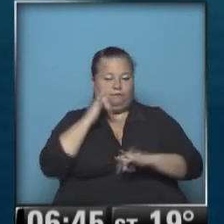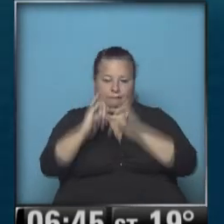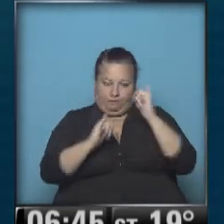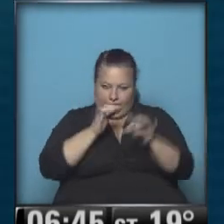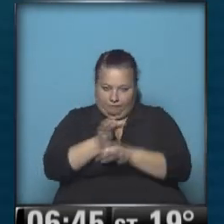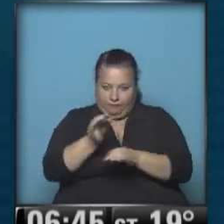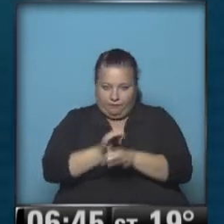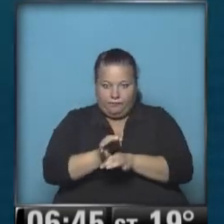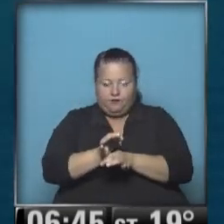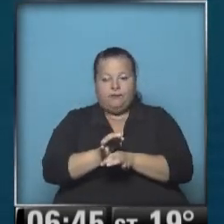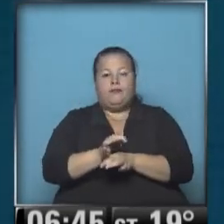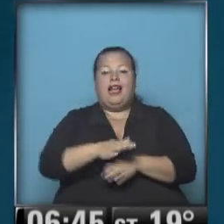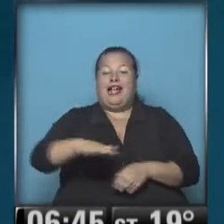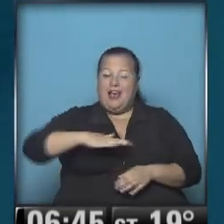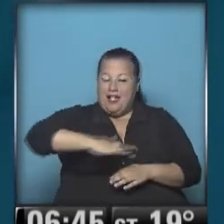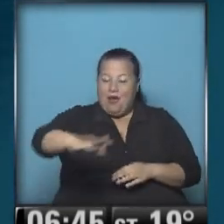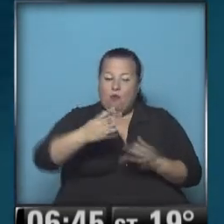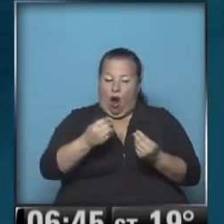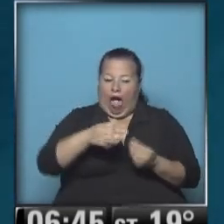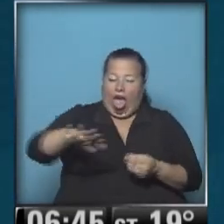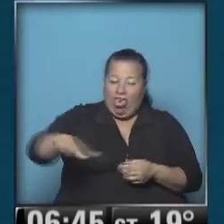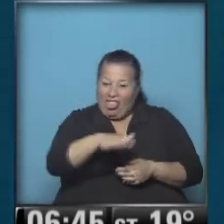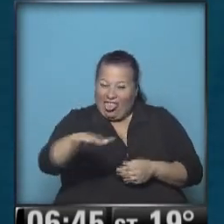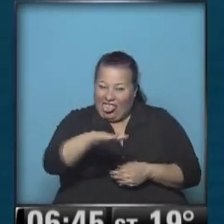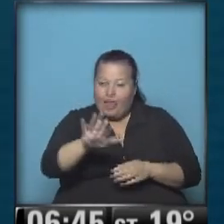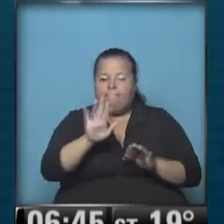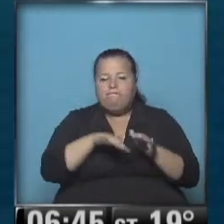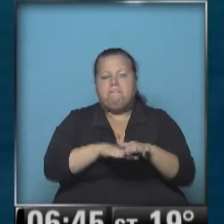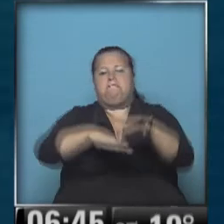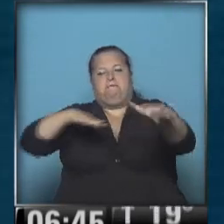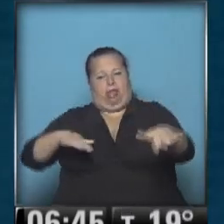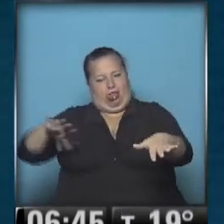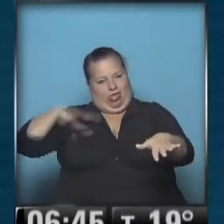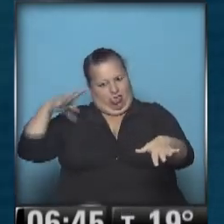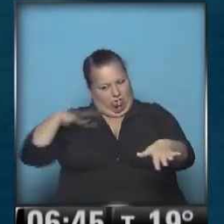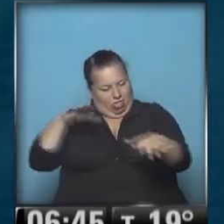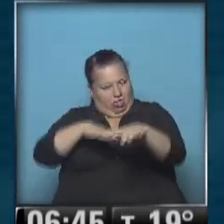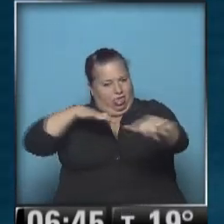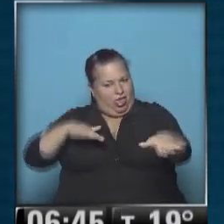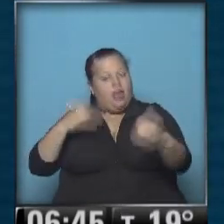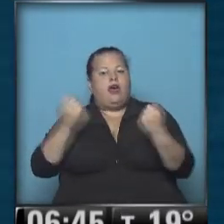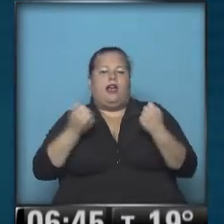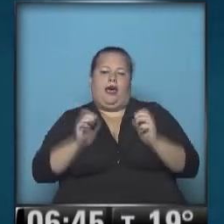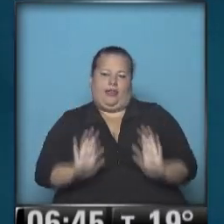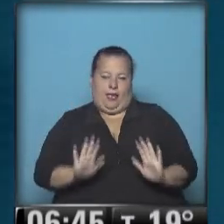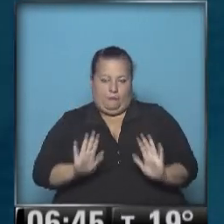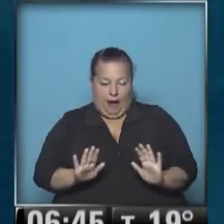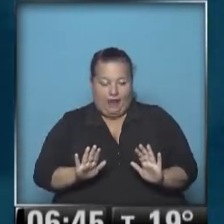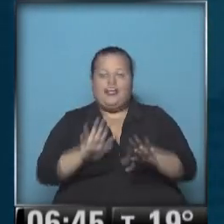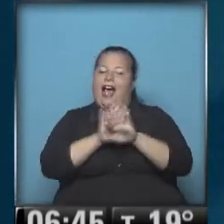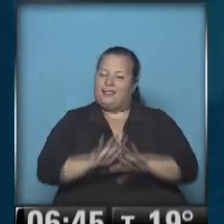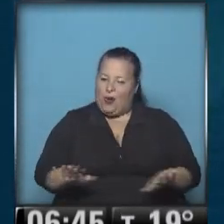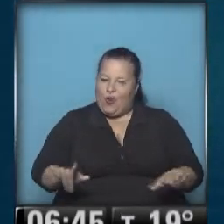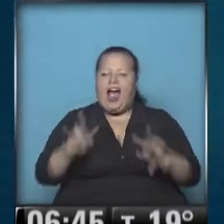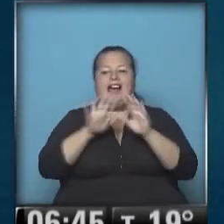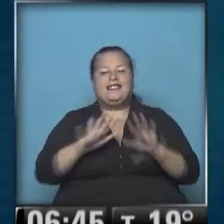recomendación. Con calzada húmeda y poca adherencia, aumente la distancia entre vehículos y disminuye la velocidad. Hasta luego.